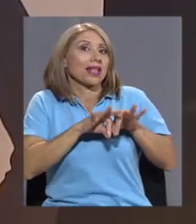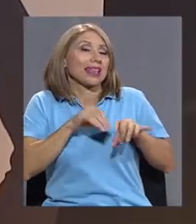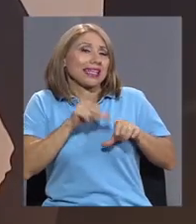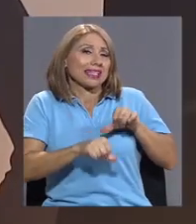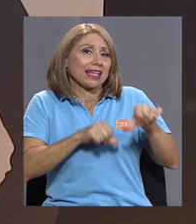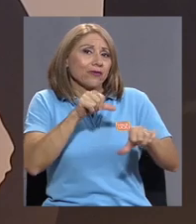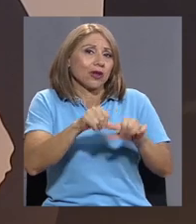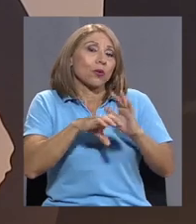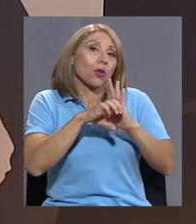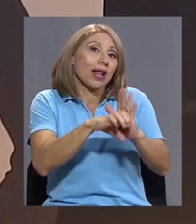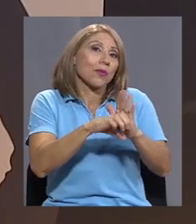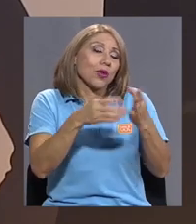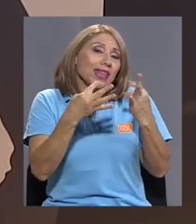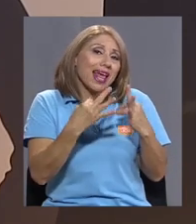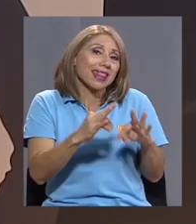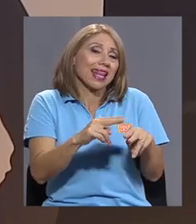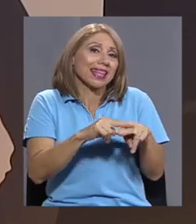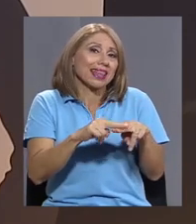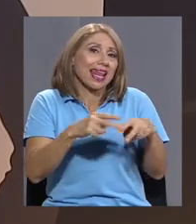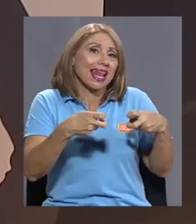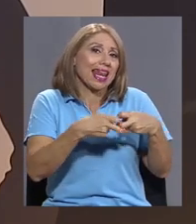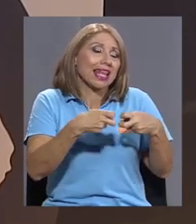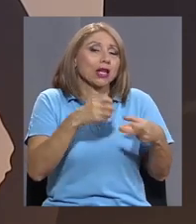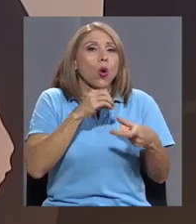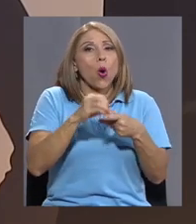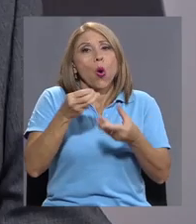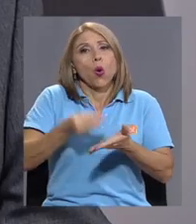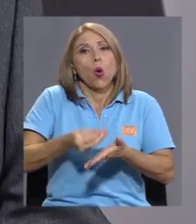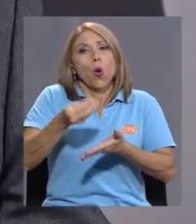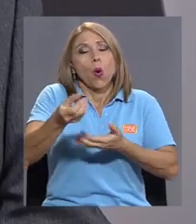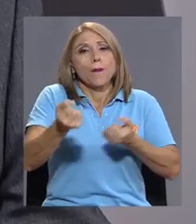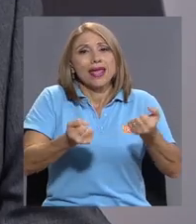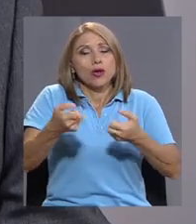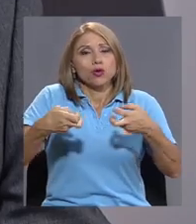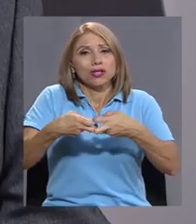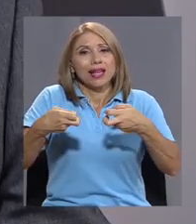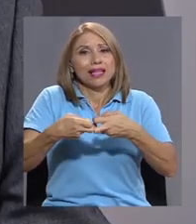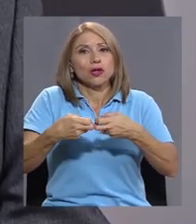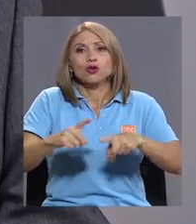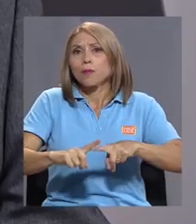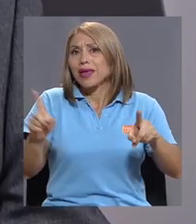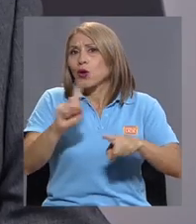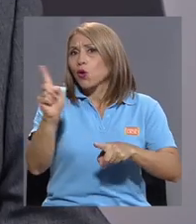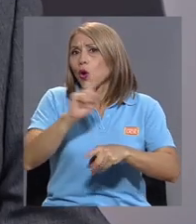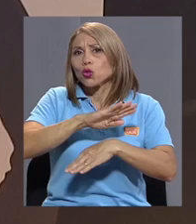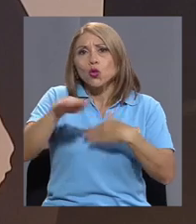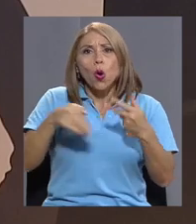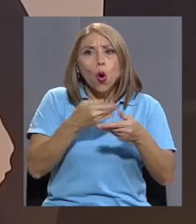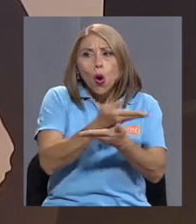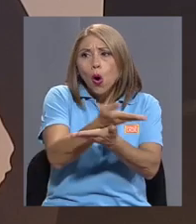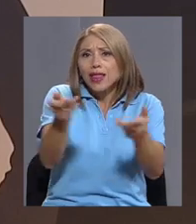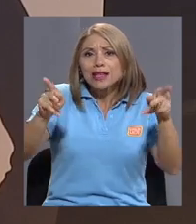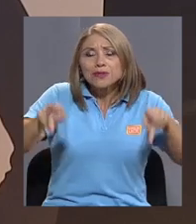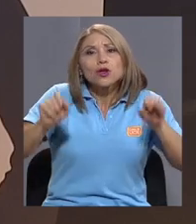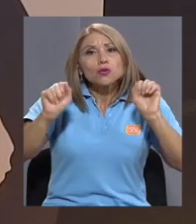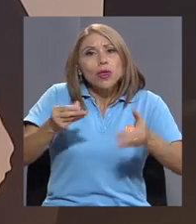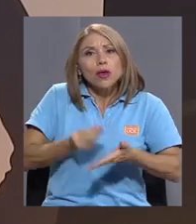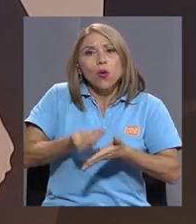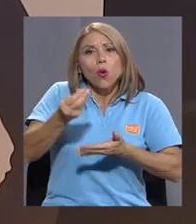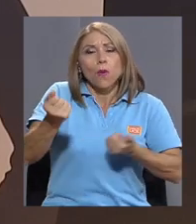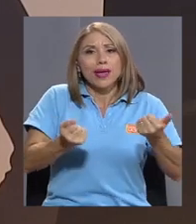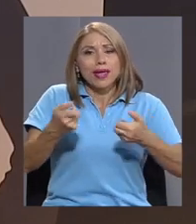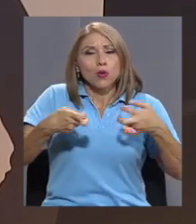eléctrico o tratar de importar vehículos eléctricos. Pero no toda la población, digamos, tiene la posibilidad de tener un vehículo